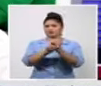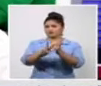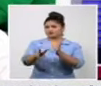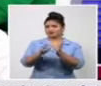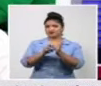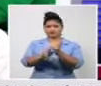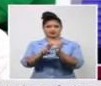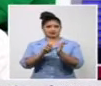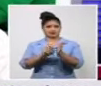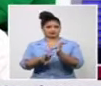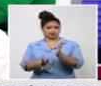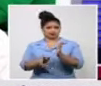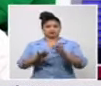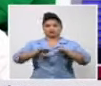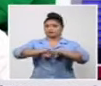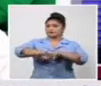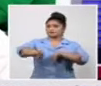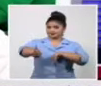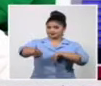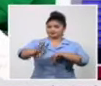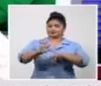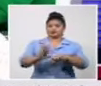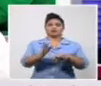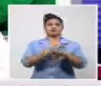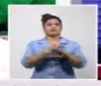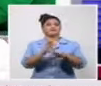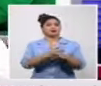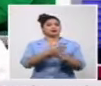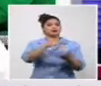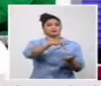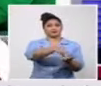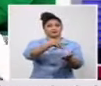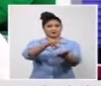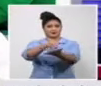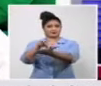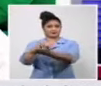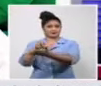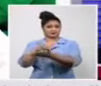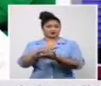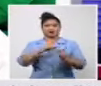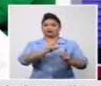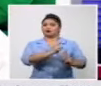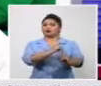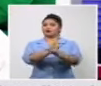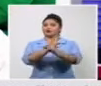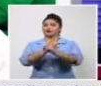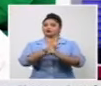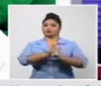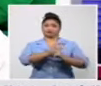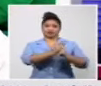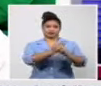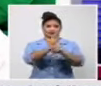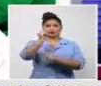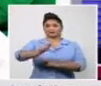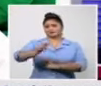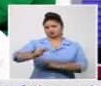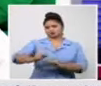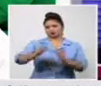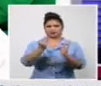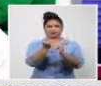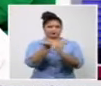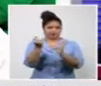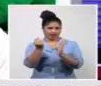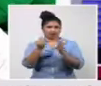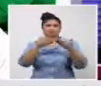aislar en centros de aislamiento a los contactos de los casos confirmados que